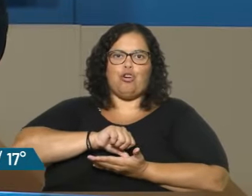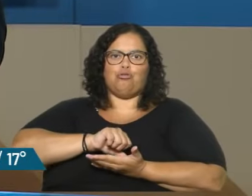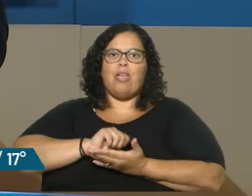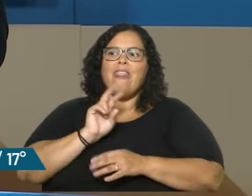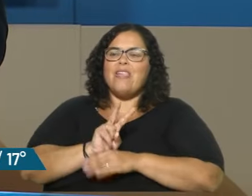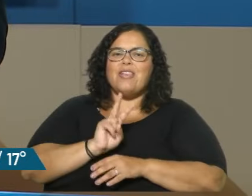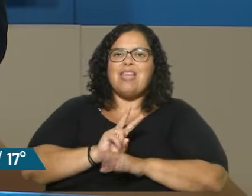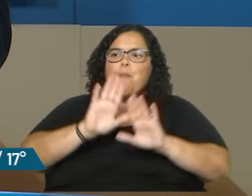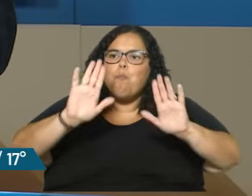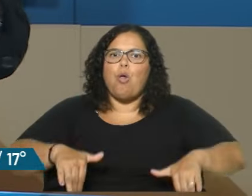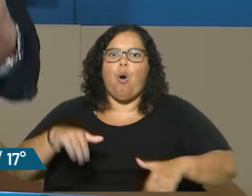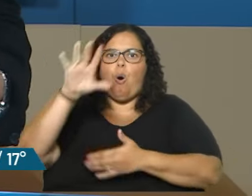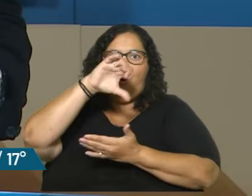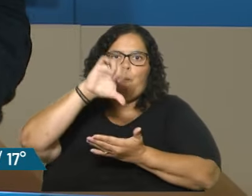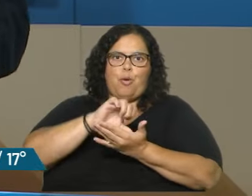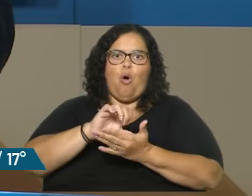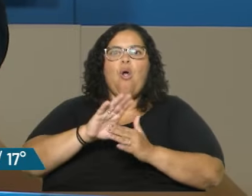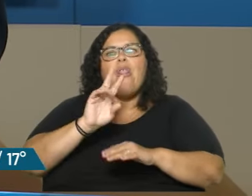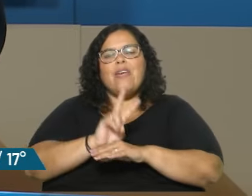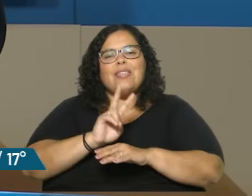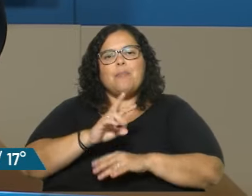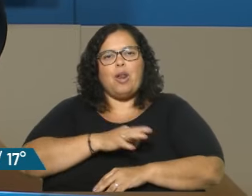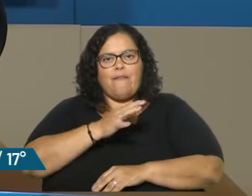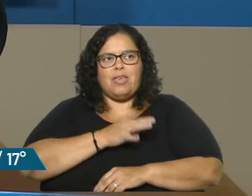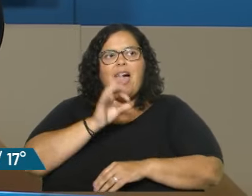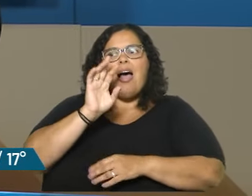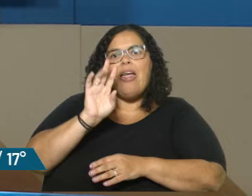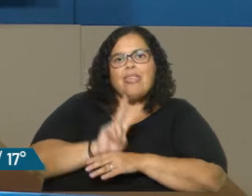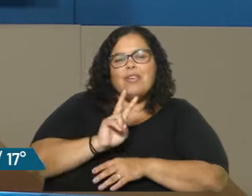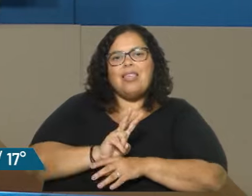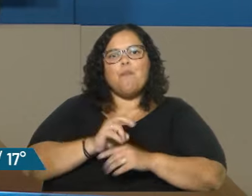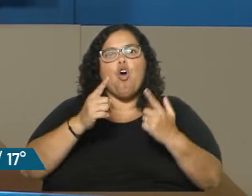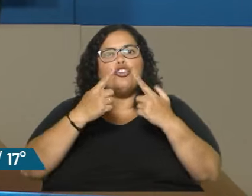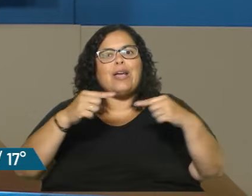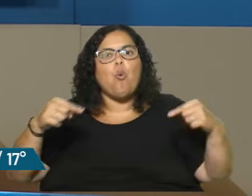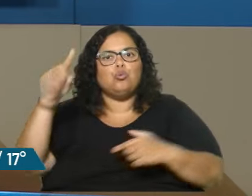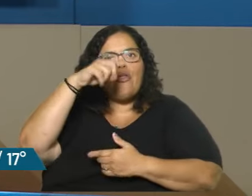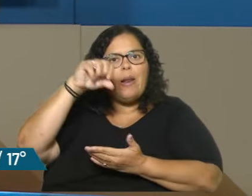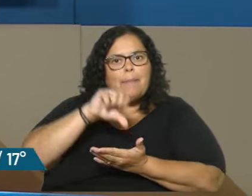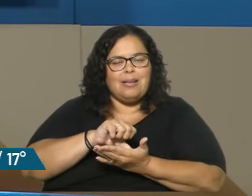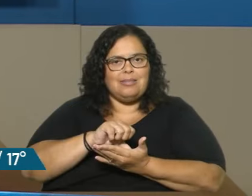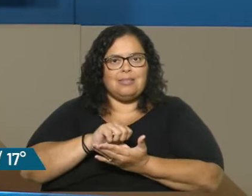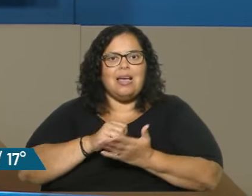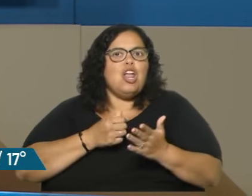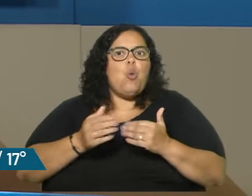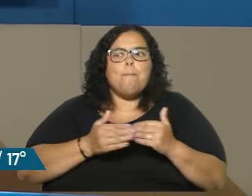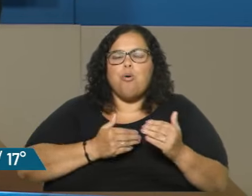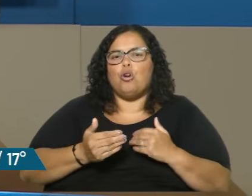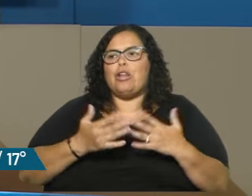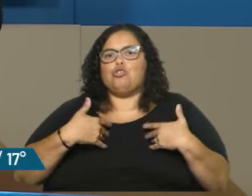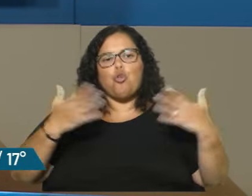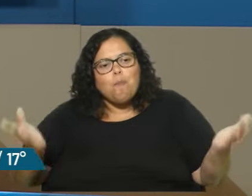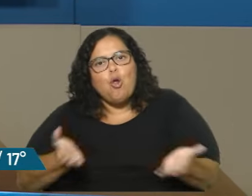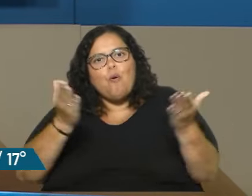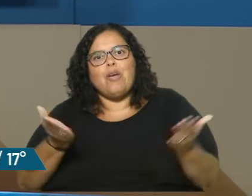defendemos lo nuestro, defendemos nuestros recursos, la vida defendemos. De nada sirve estar hablando, promovemos la